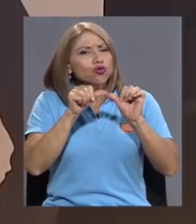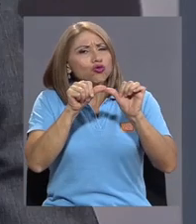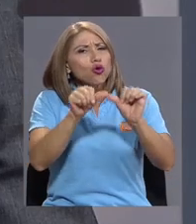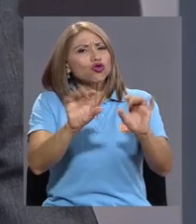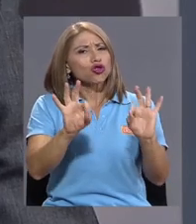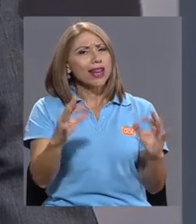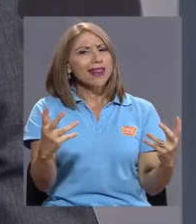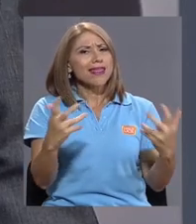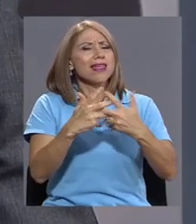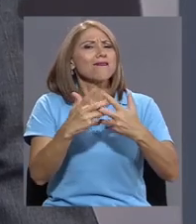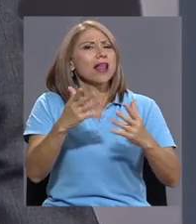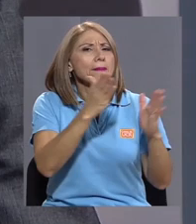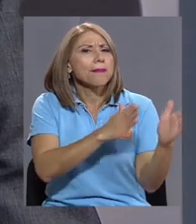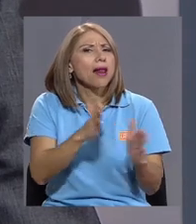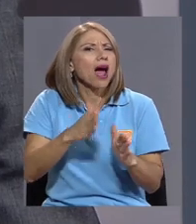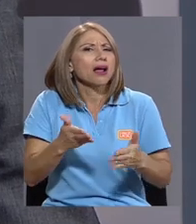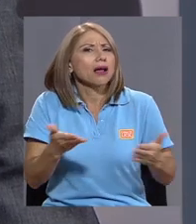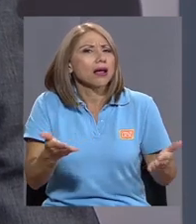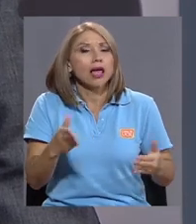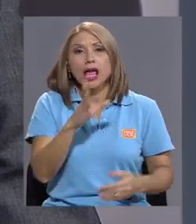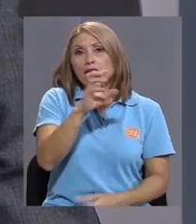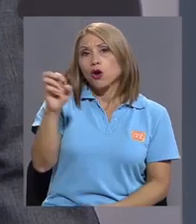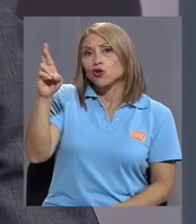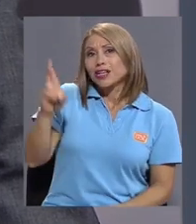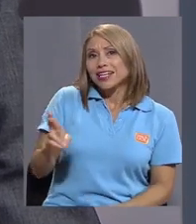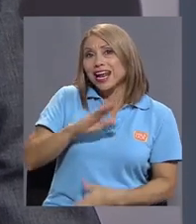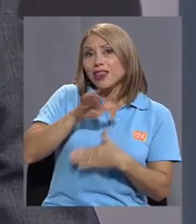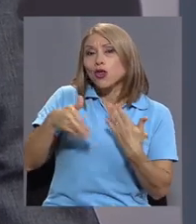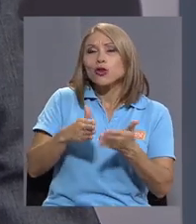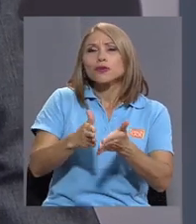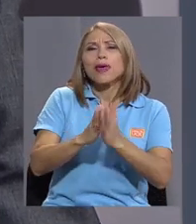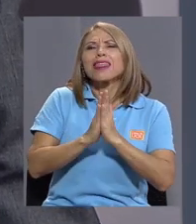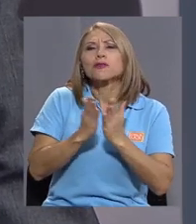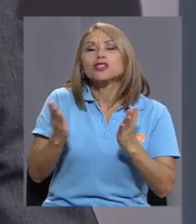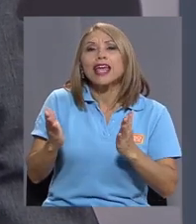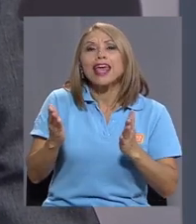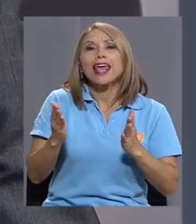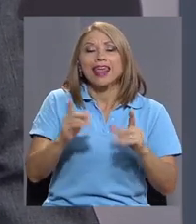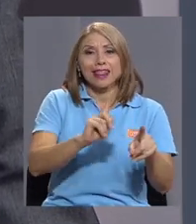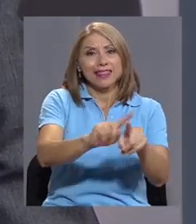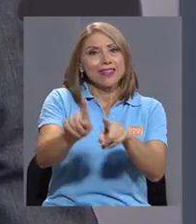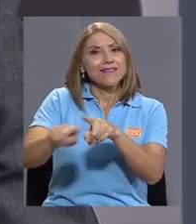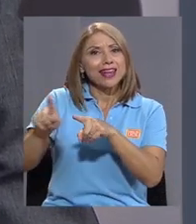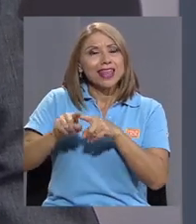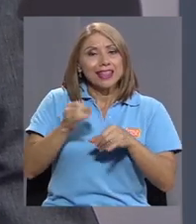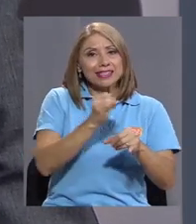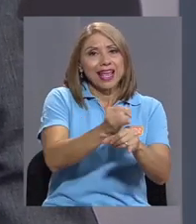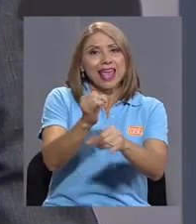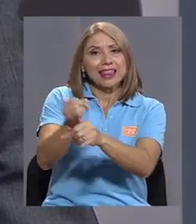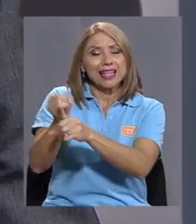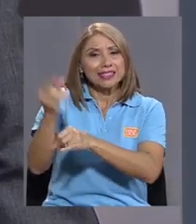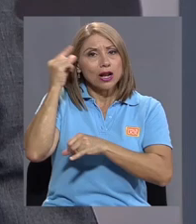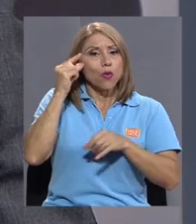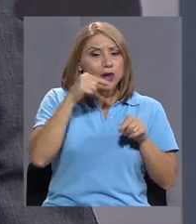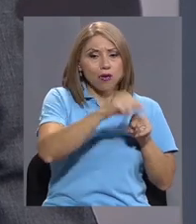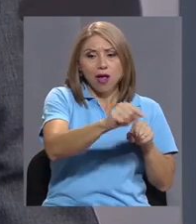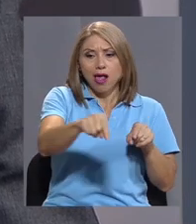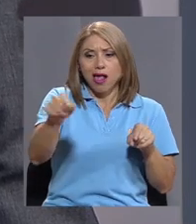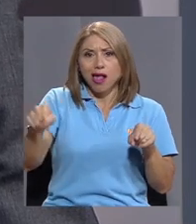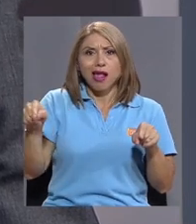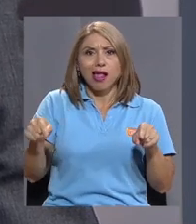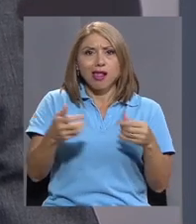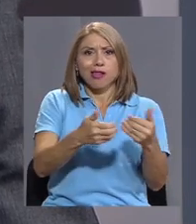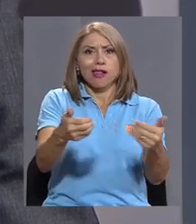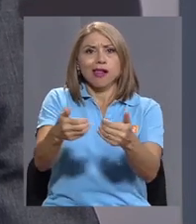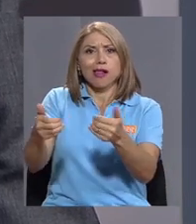Bueno, en Costa Rica se habla de que todos pedimos, la articulación de los diferentes entes del gobierno. Por ejemplo,